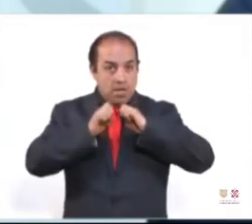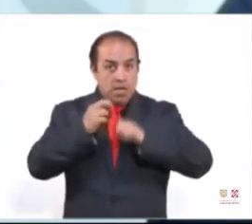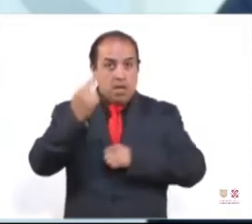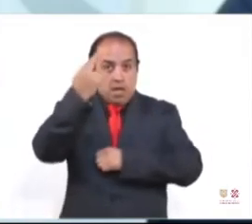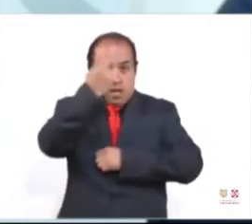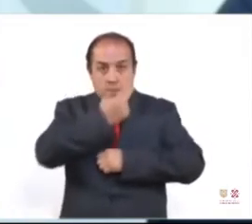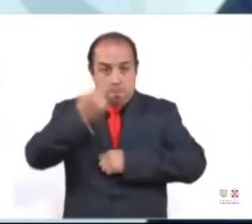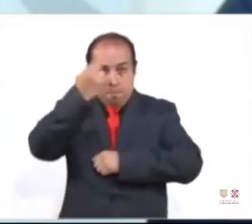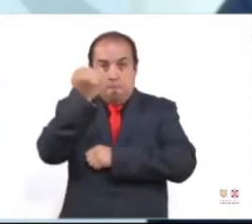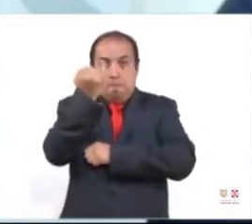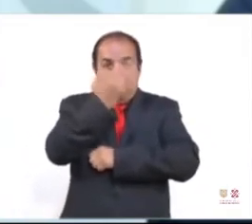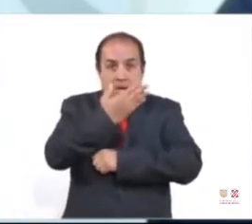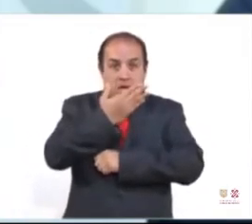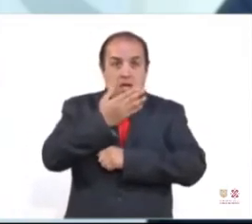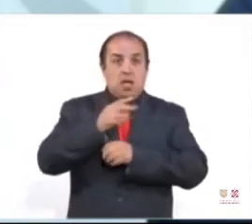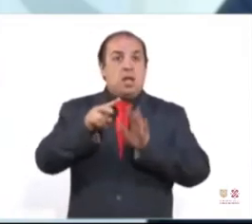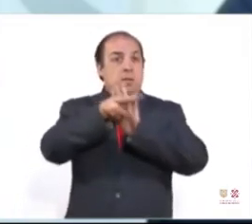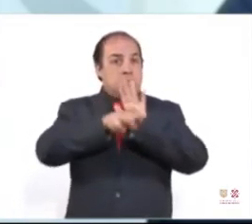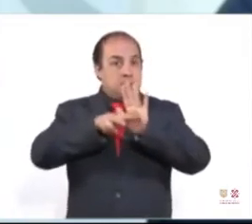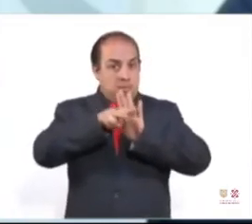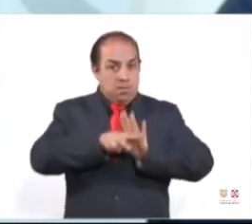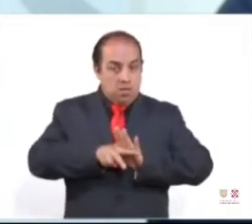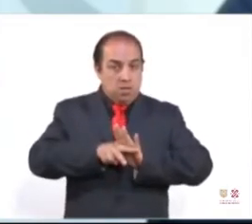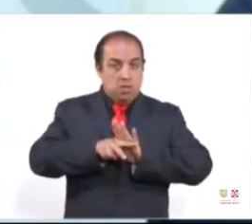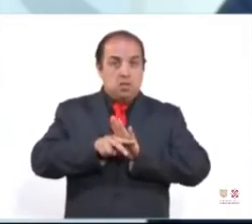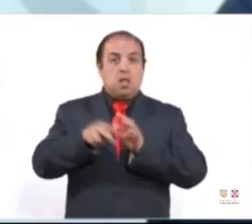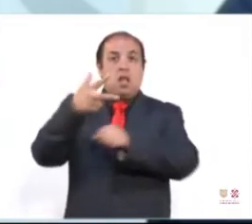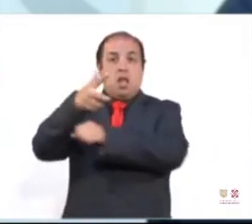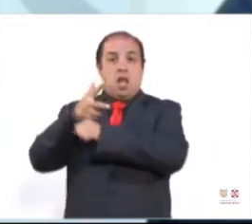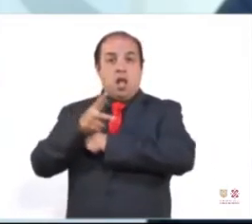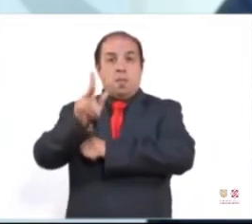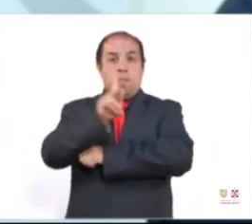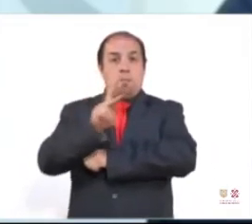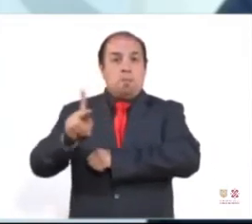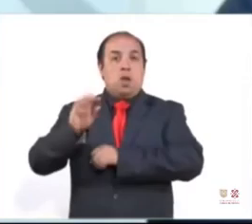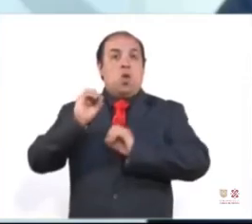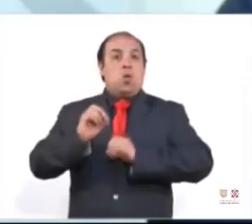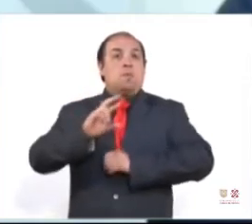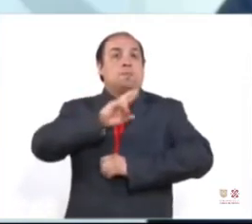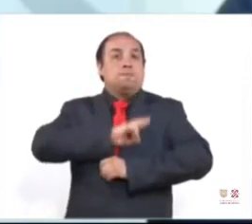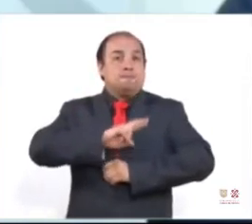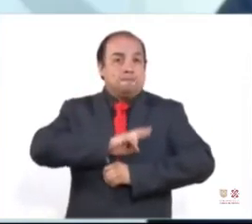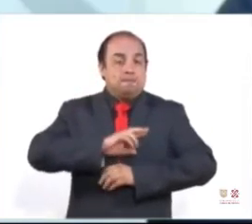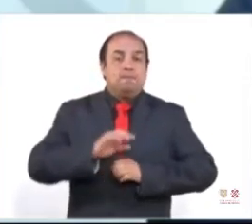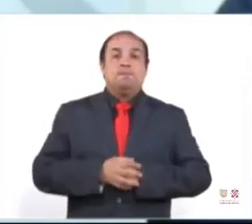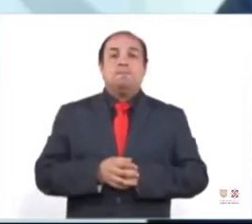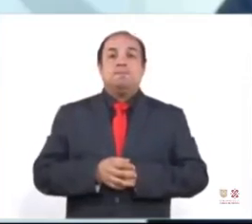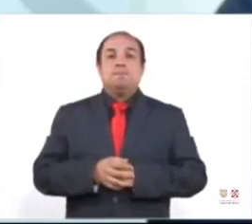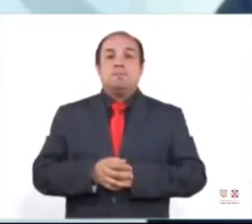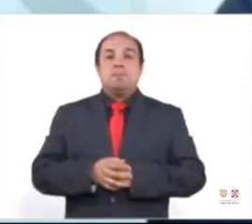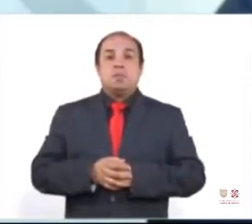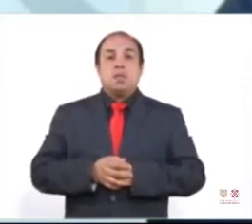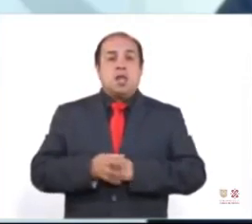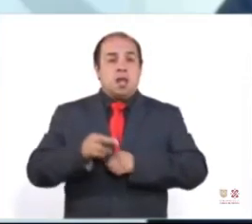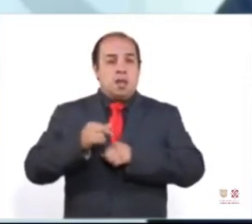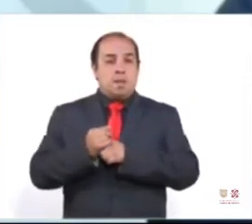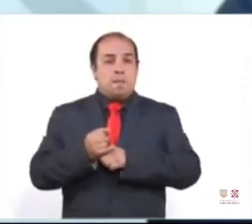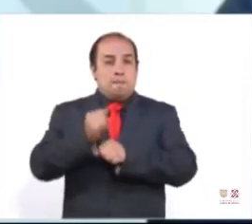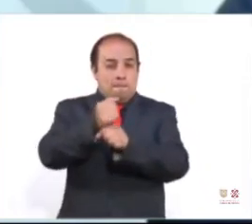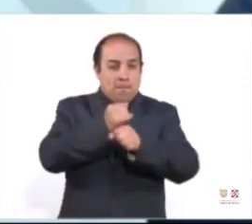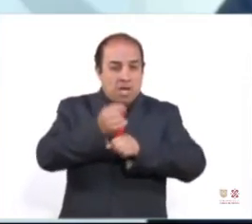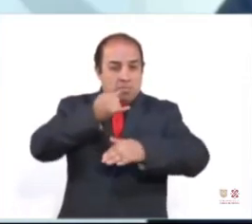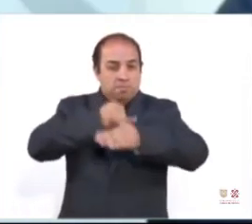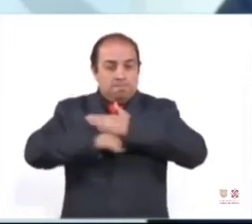análisis de imágenes en video de cámaras públicas y privadas, dictámenes periciales, así como diversos